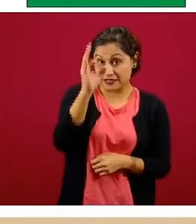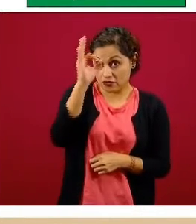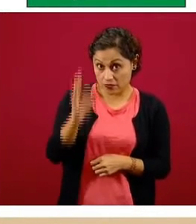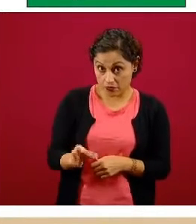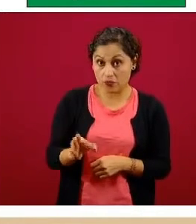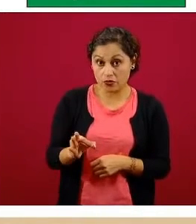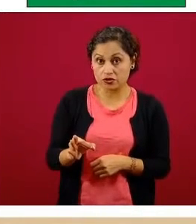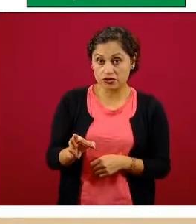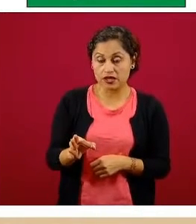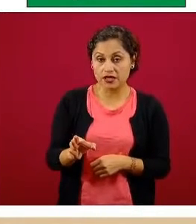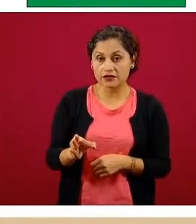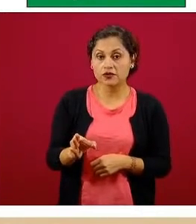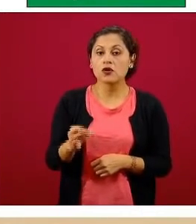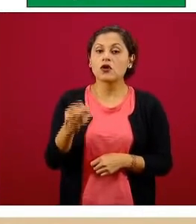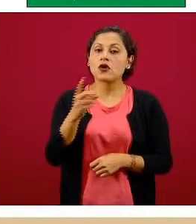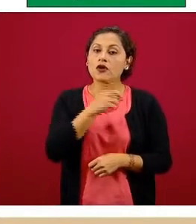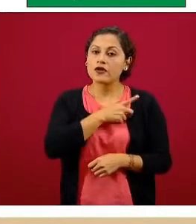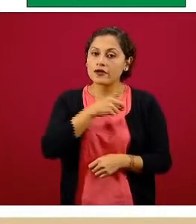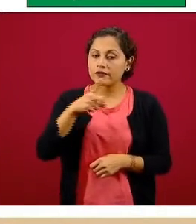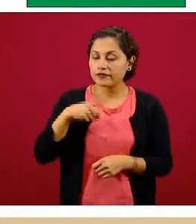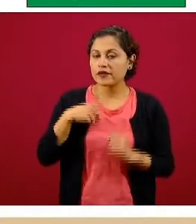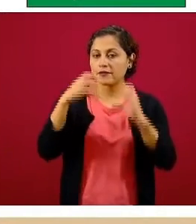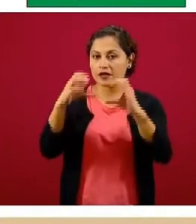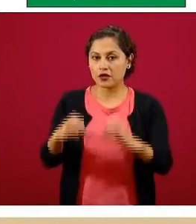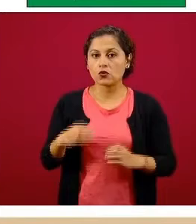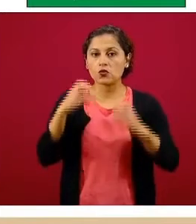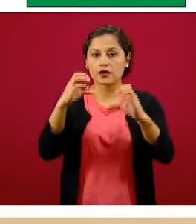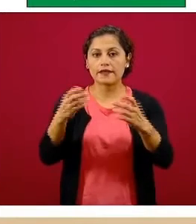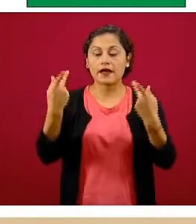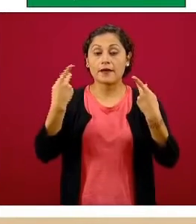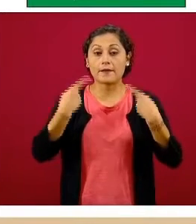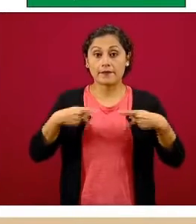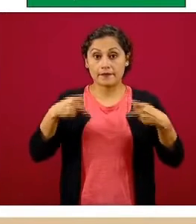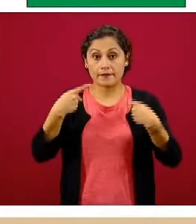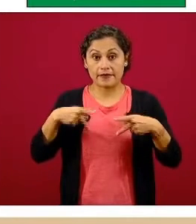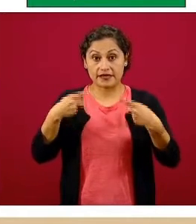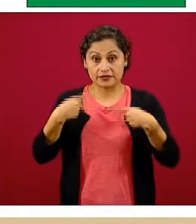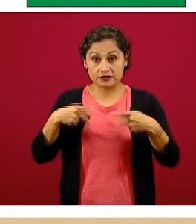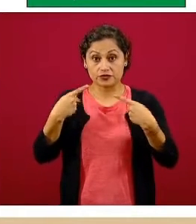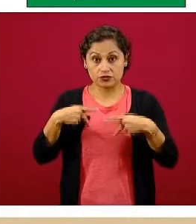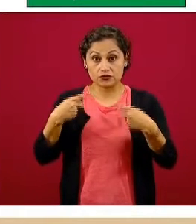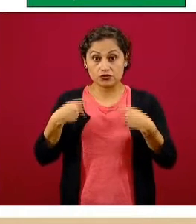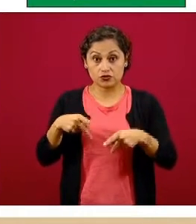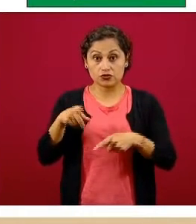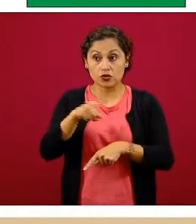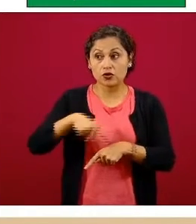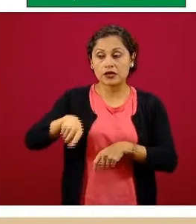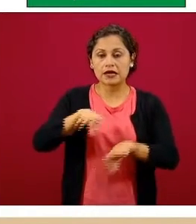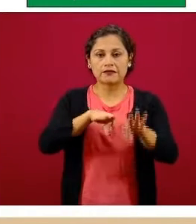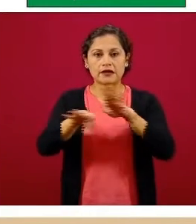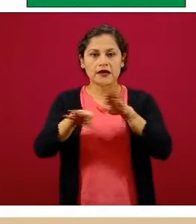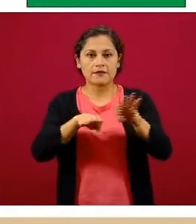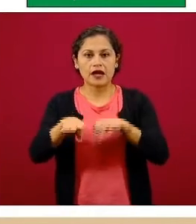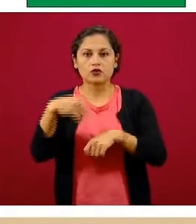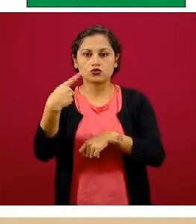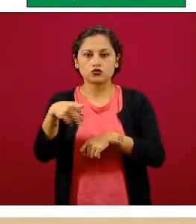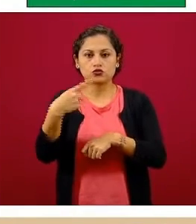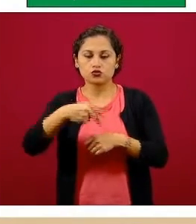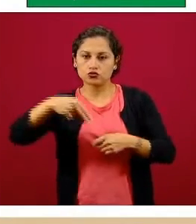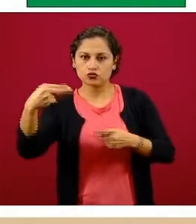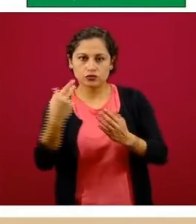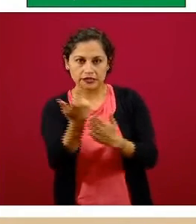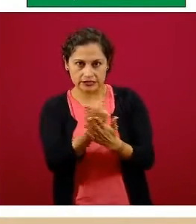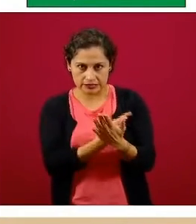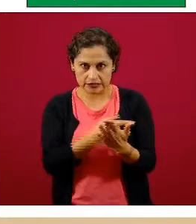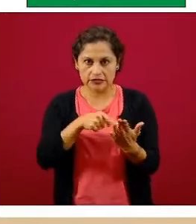ciento está reservado y dirigido a personas que están participando de actividades esenciales. Recordemos que con el